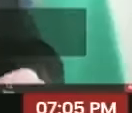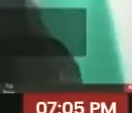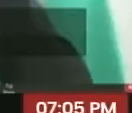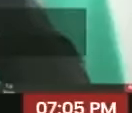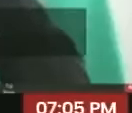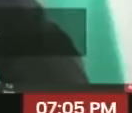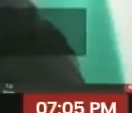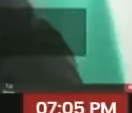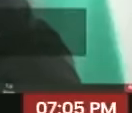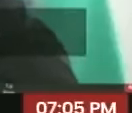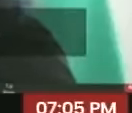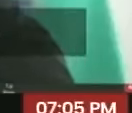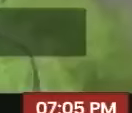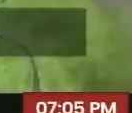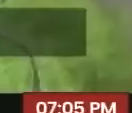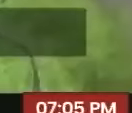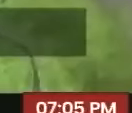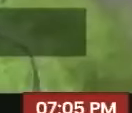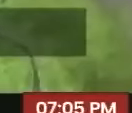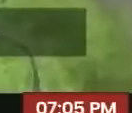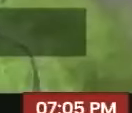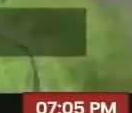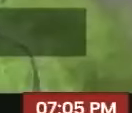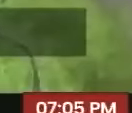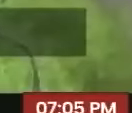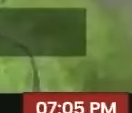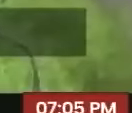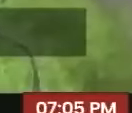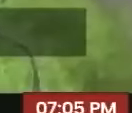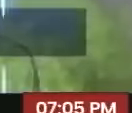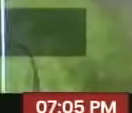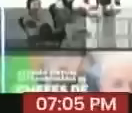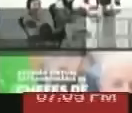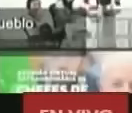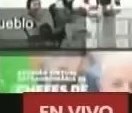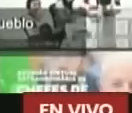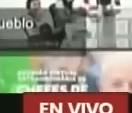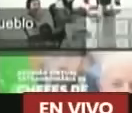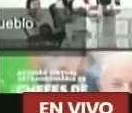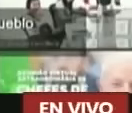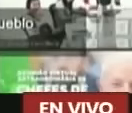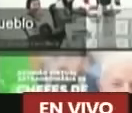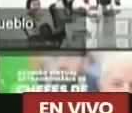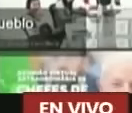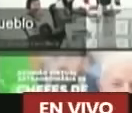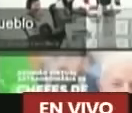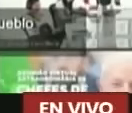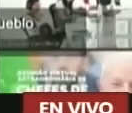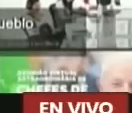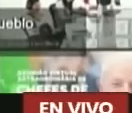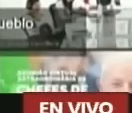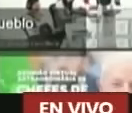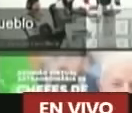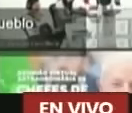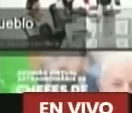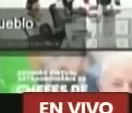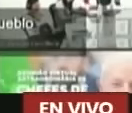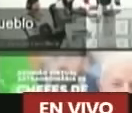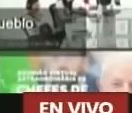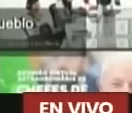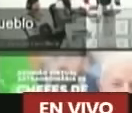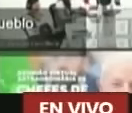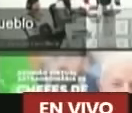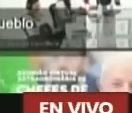derecho internacional y la paz absoluta del pueblo de México quiero expresarle al presidente López